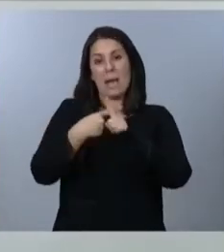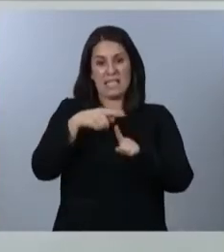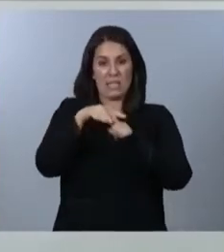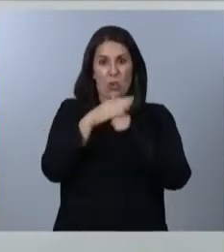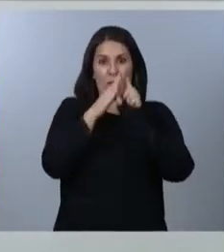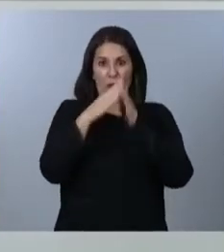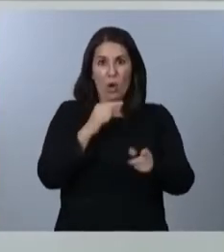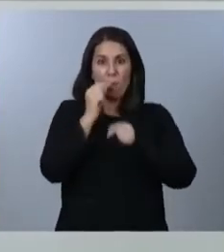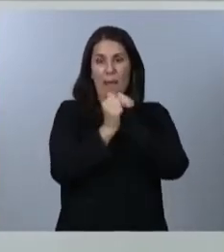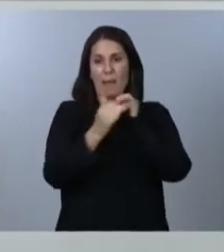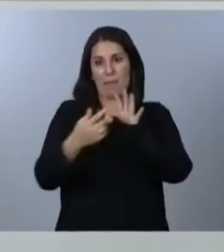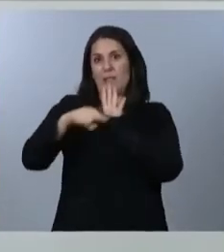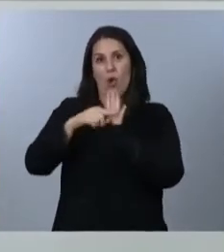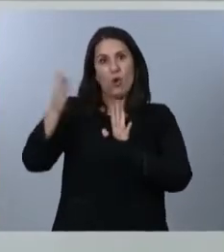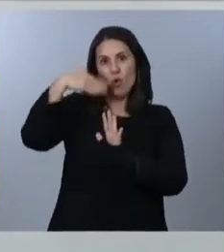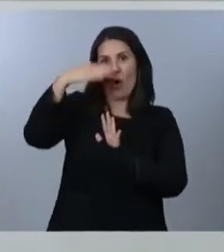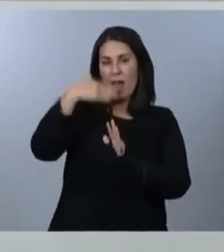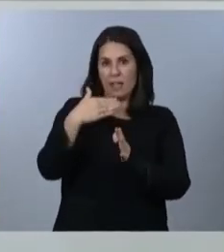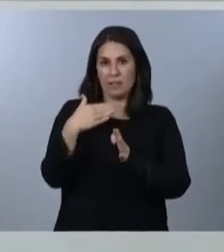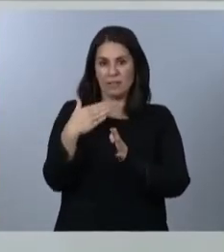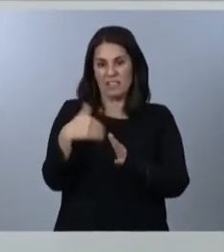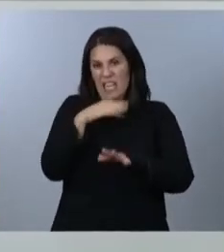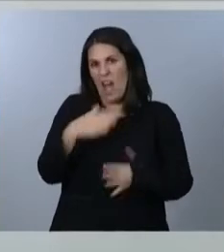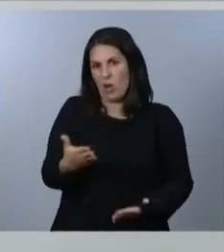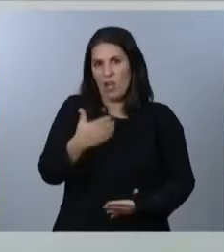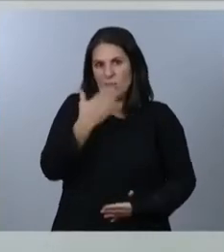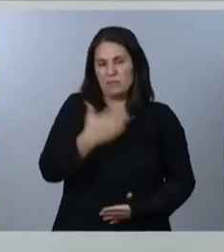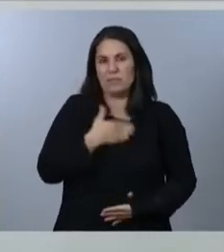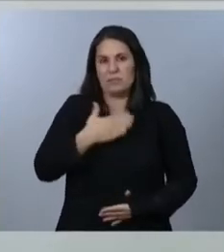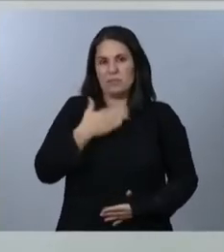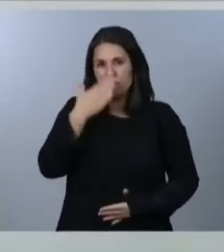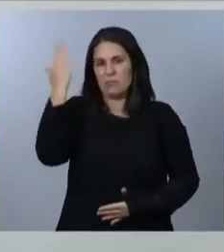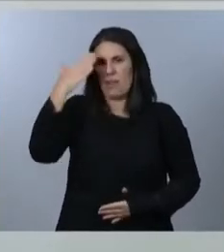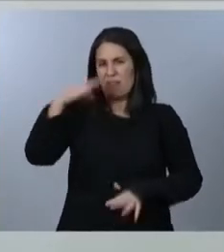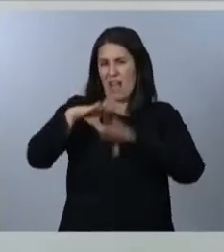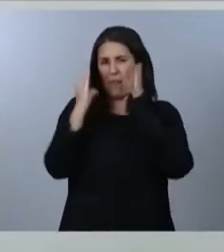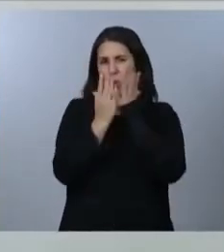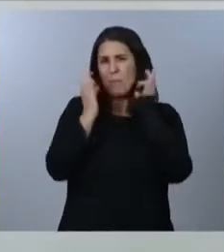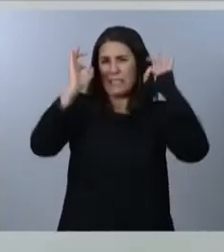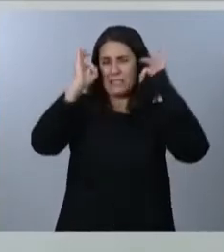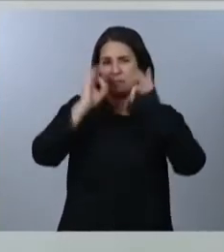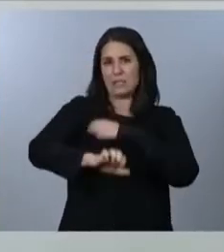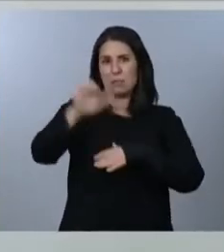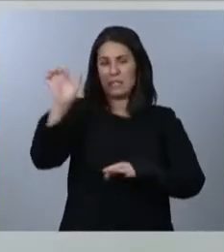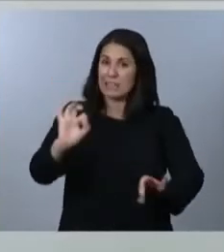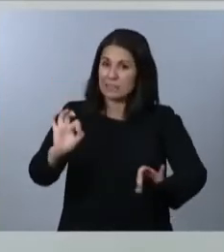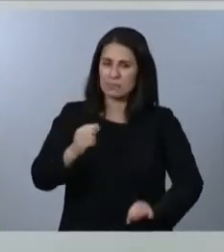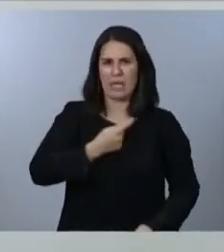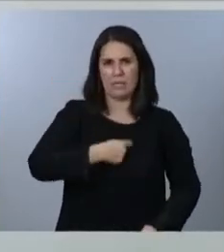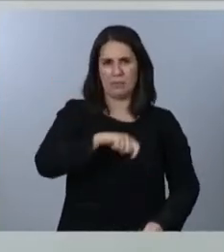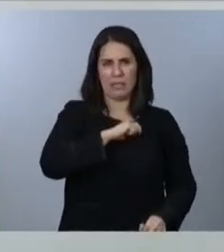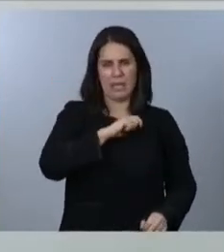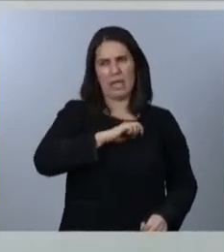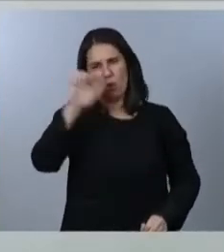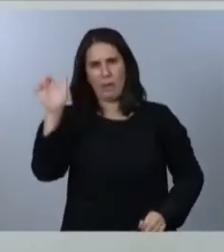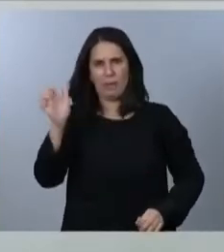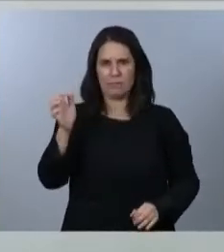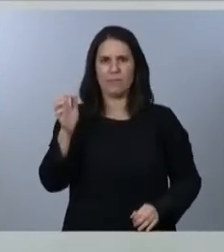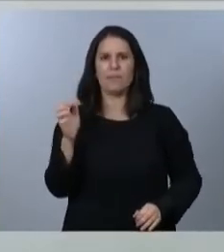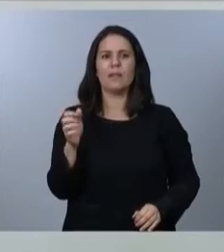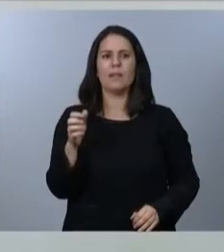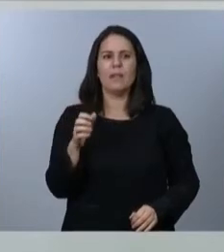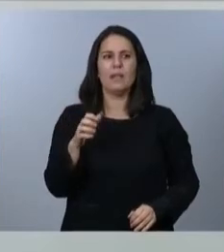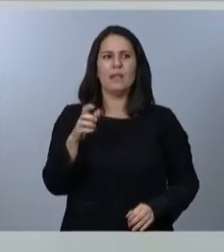que, desgraciadamente, está asolando al mundo, en particular a Europa y, en concreto, a nuestro país. Estamos luchando, como saben ustedes,